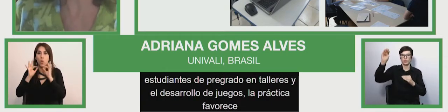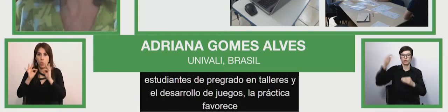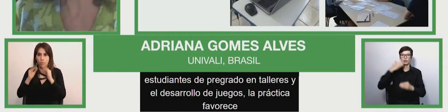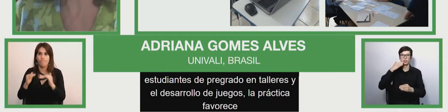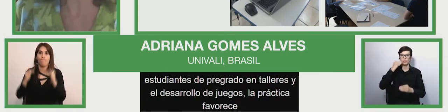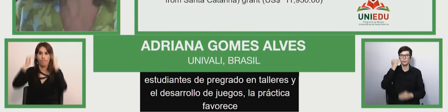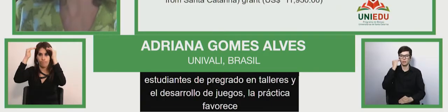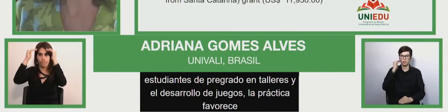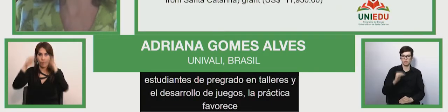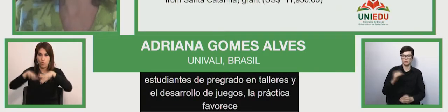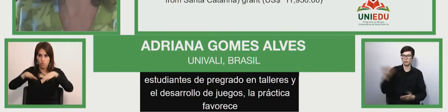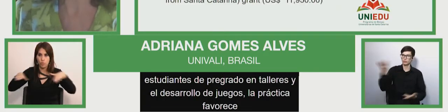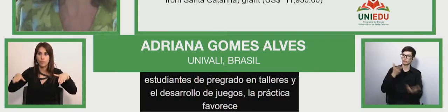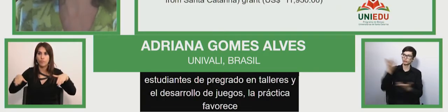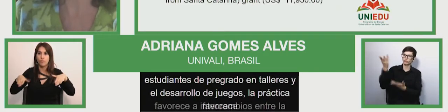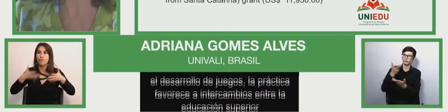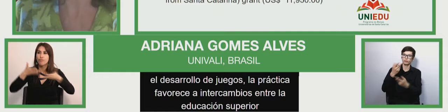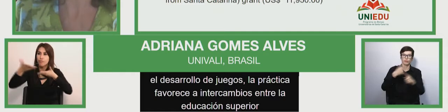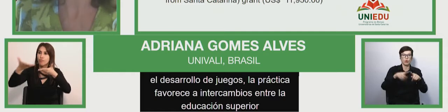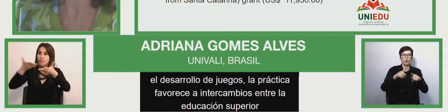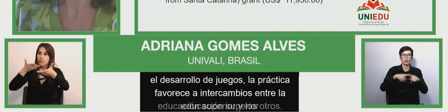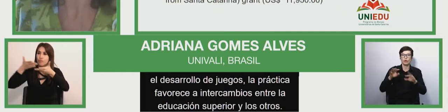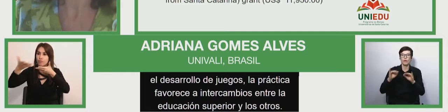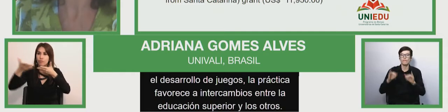los otros tipos de educación.